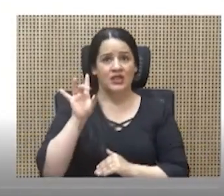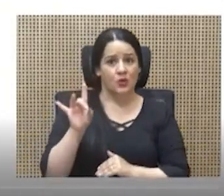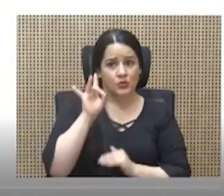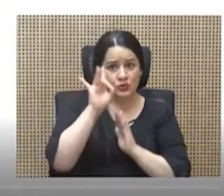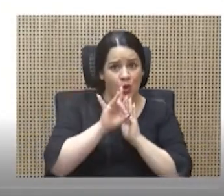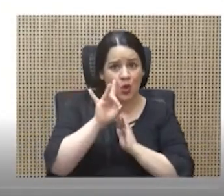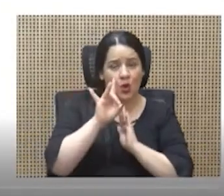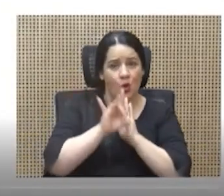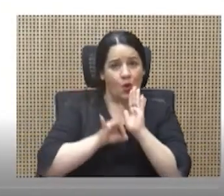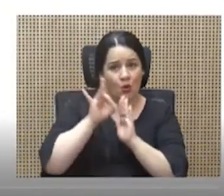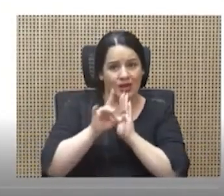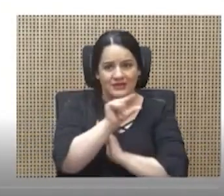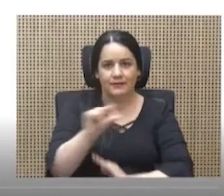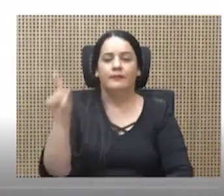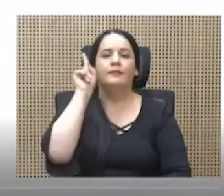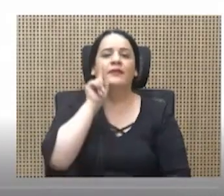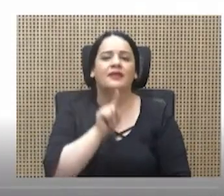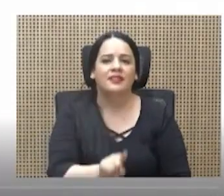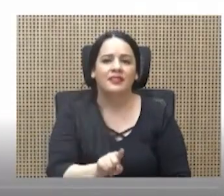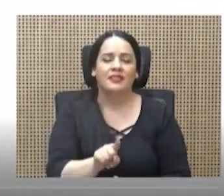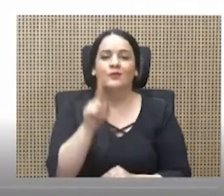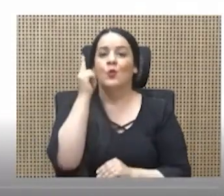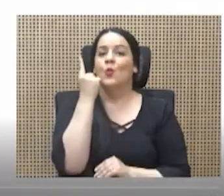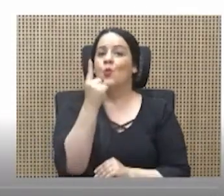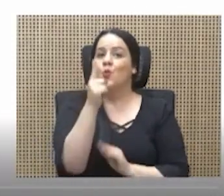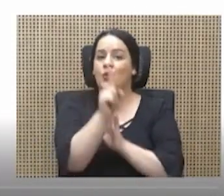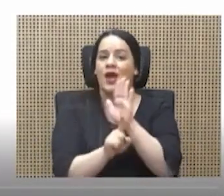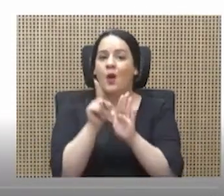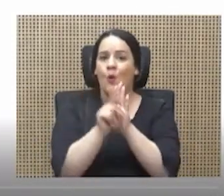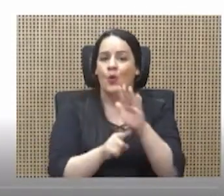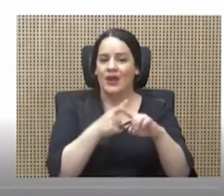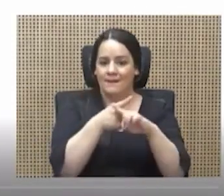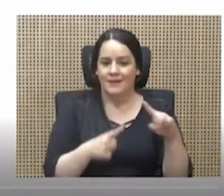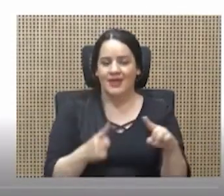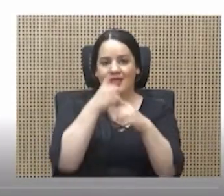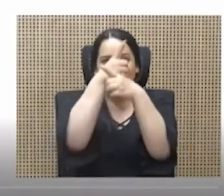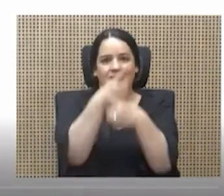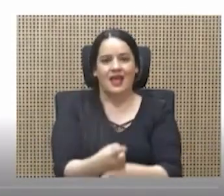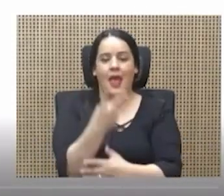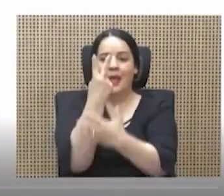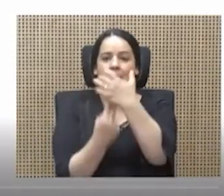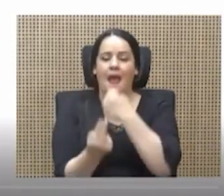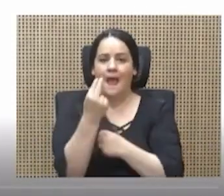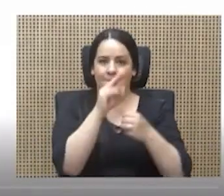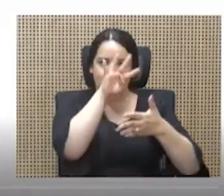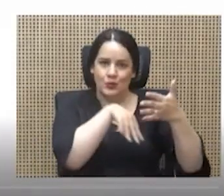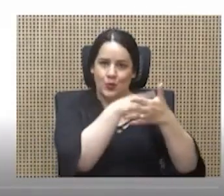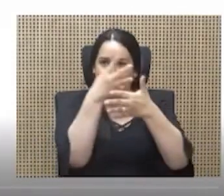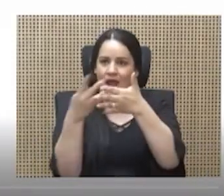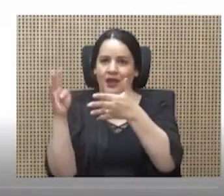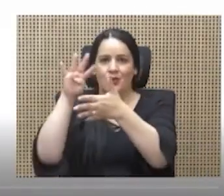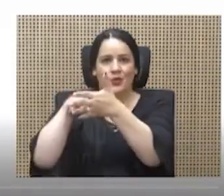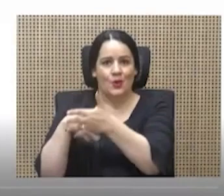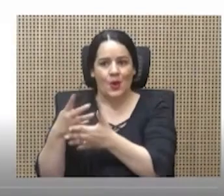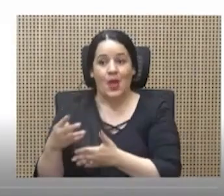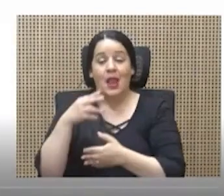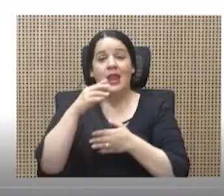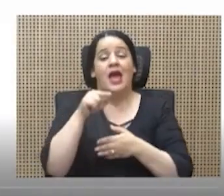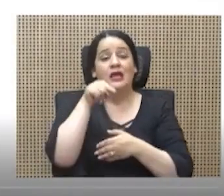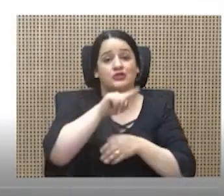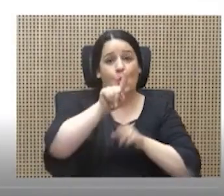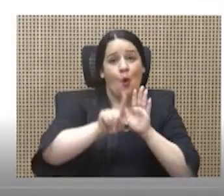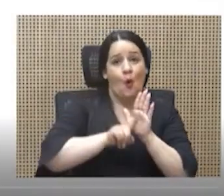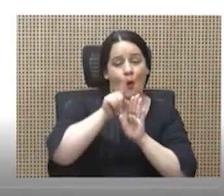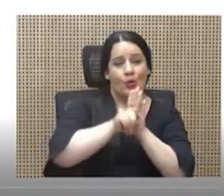semanales? Mentira. Con una hora y media de descanso en ambas jornadas, las horas trabajadas en jornada diurna